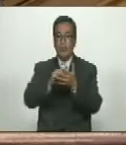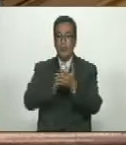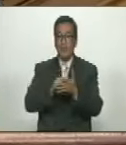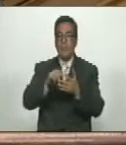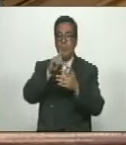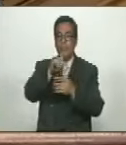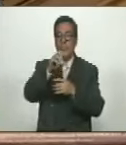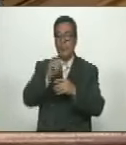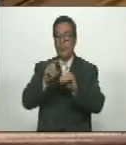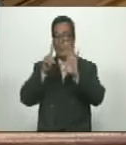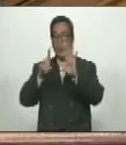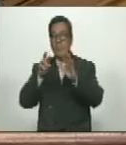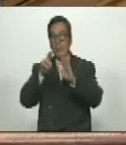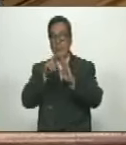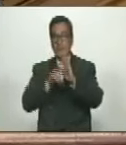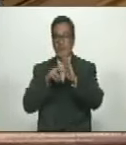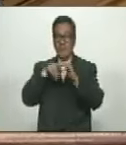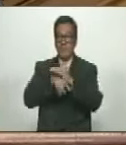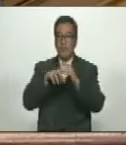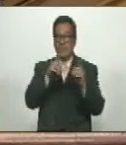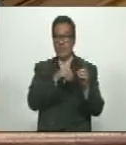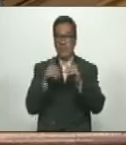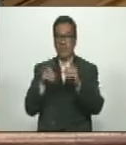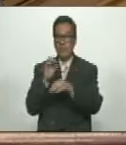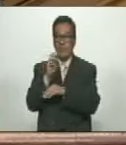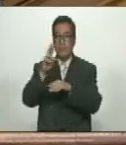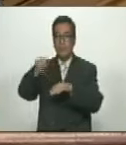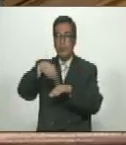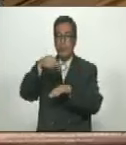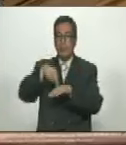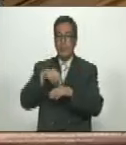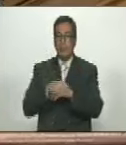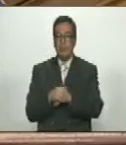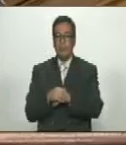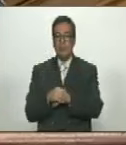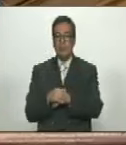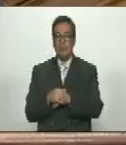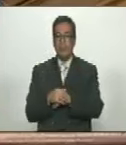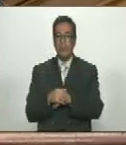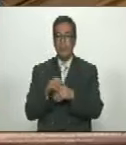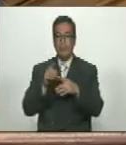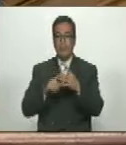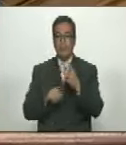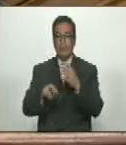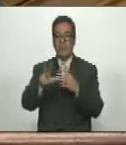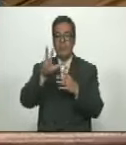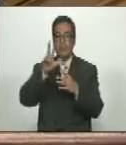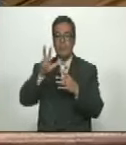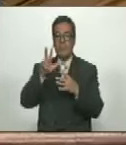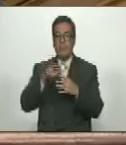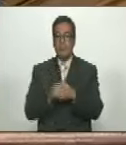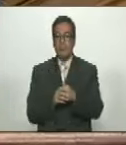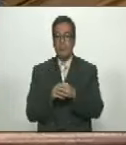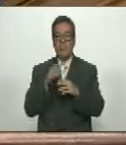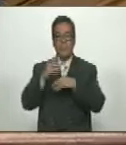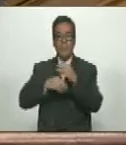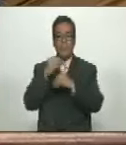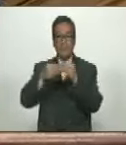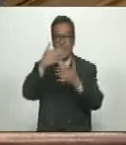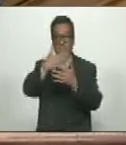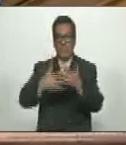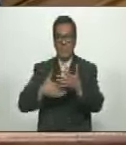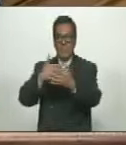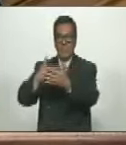Artículo 106 Del Reglamento Interior Y De Debates De La Asamblea Nacional Punto Número Tres Considerar Los